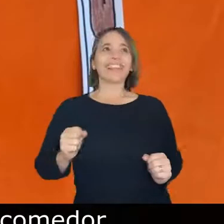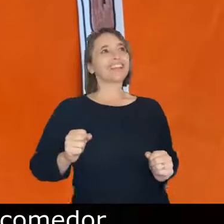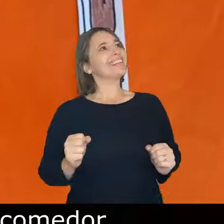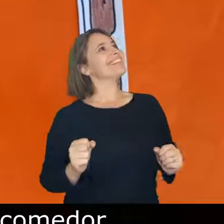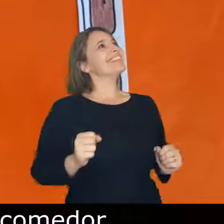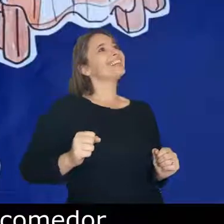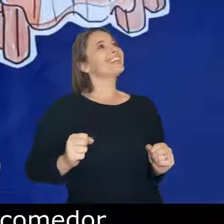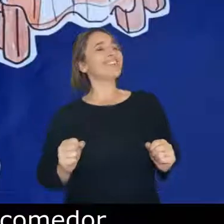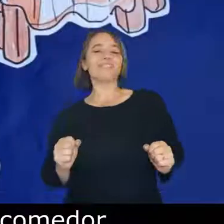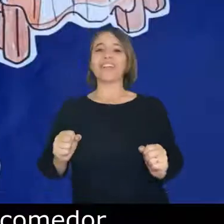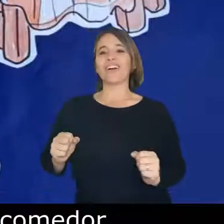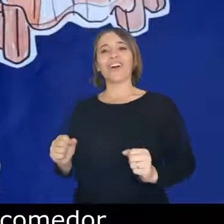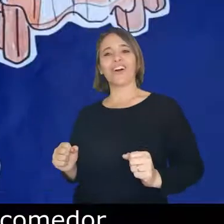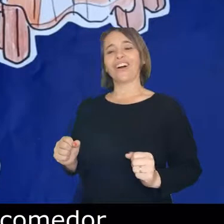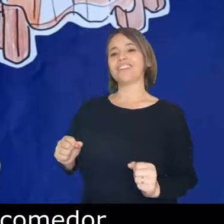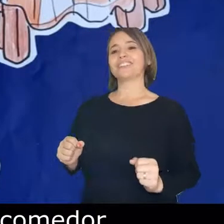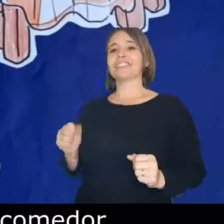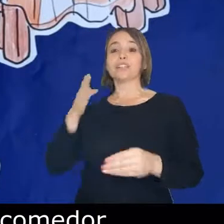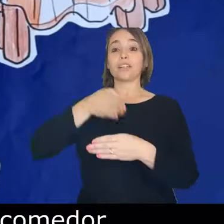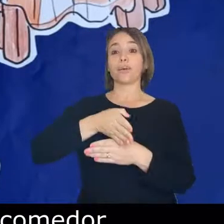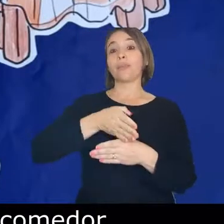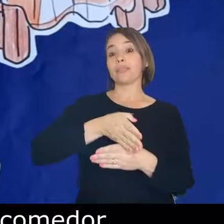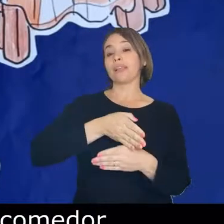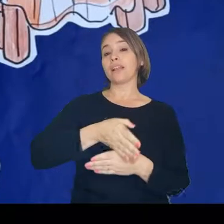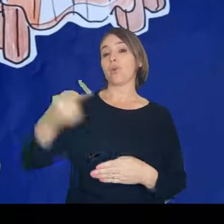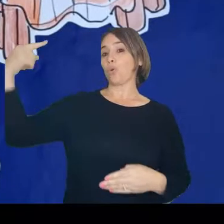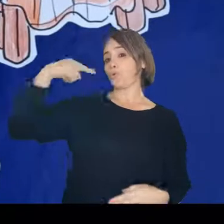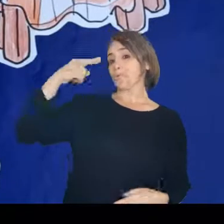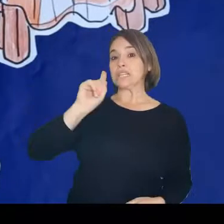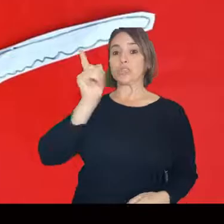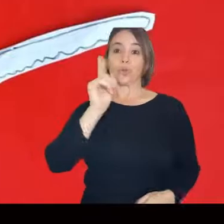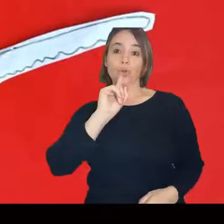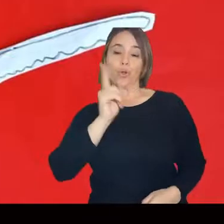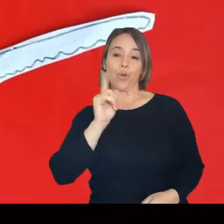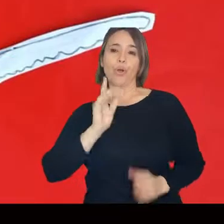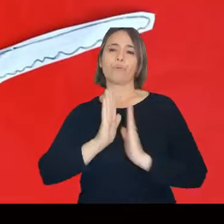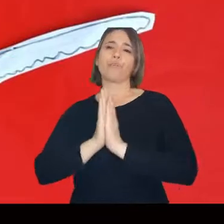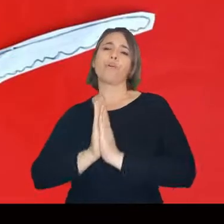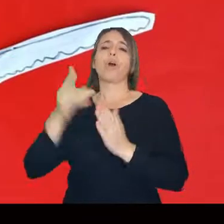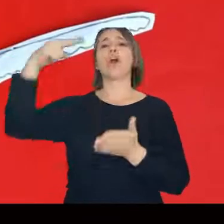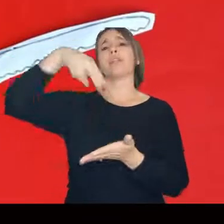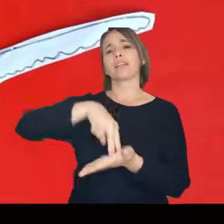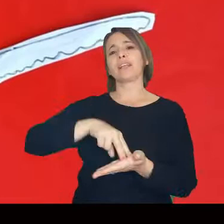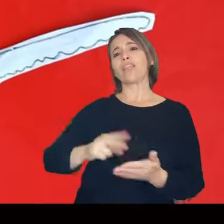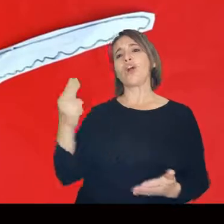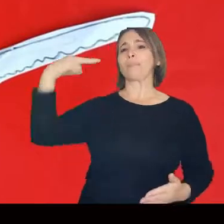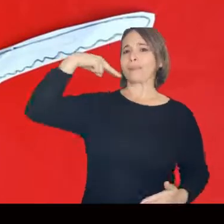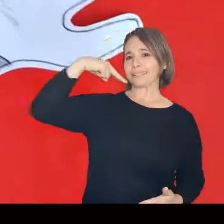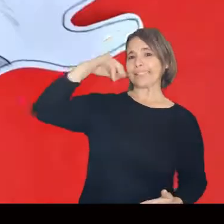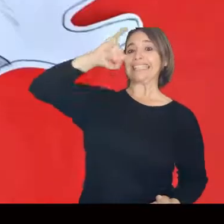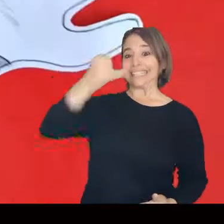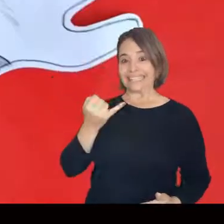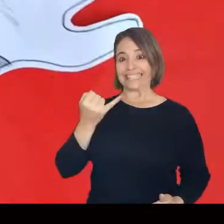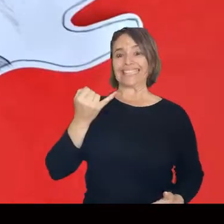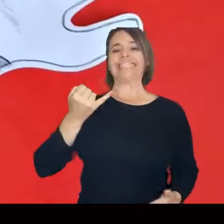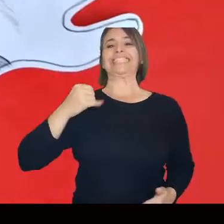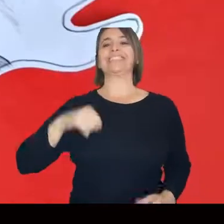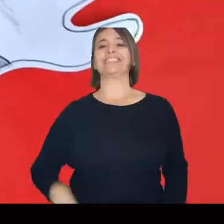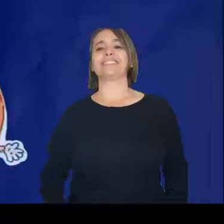la sala al comedor No me tires con cuchillo Tírame con tenedor